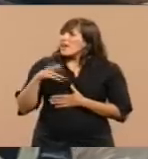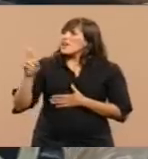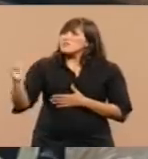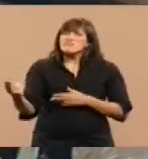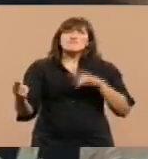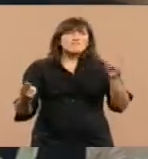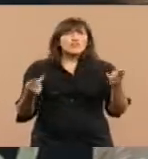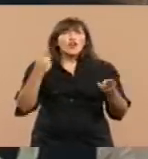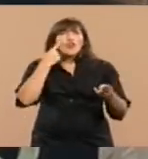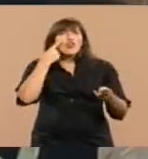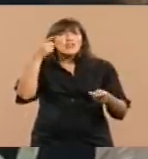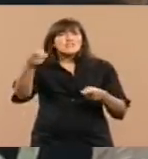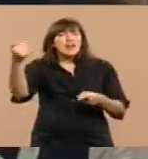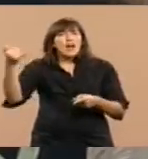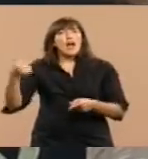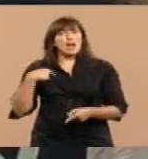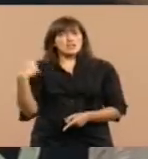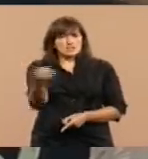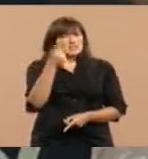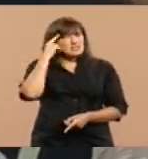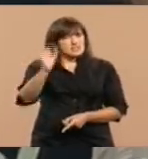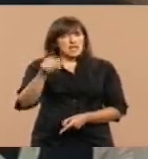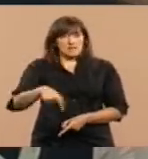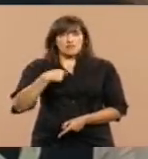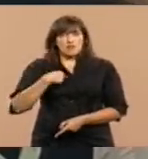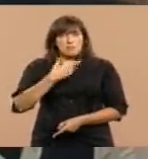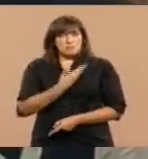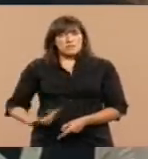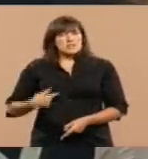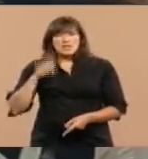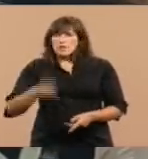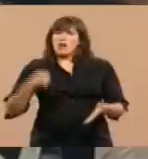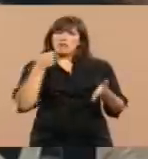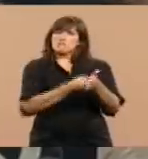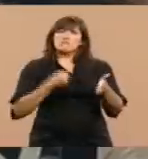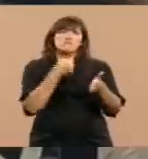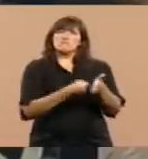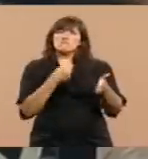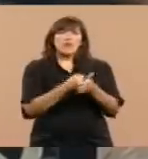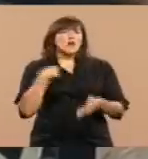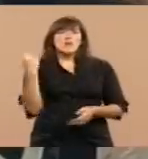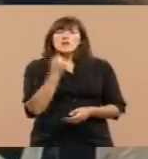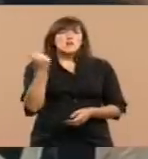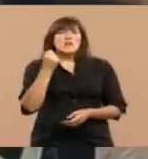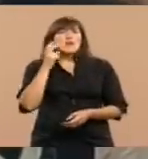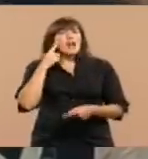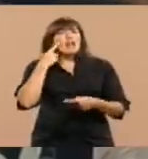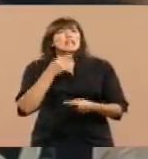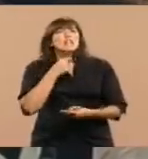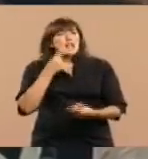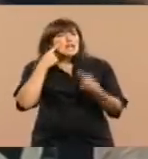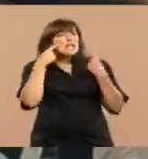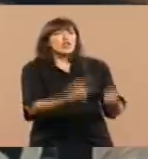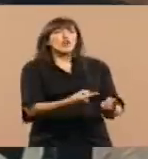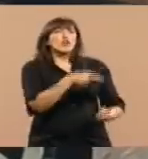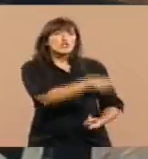que sepan que esta Presidenta va a seguir batallando incansablemente por lograr el reconocimiento de